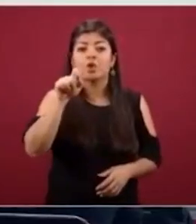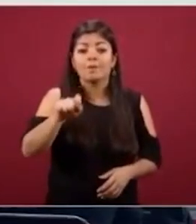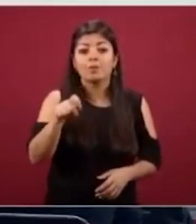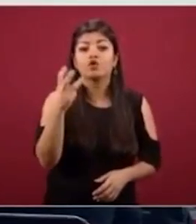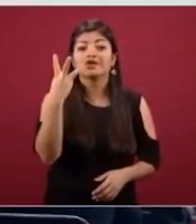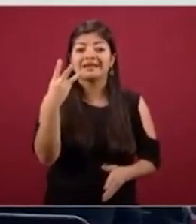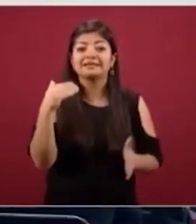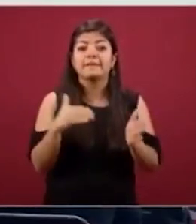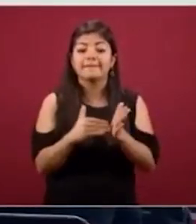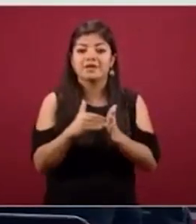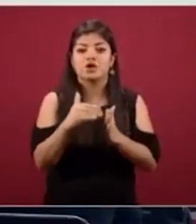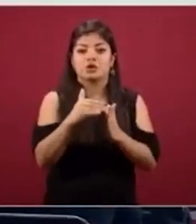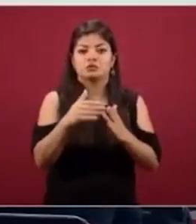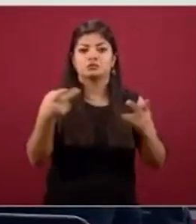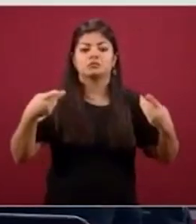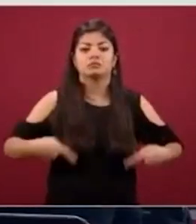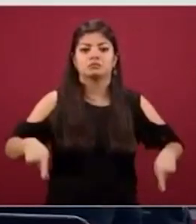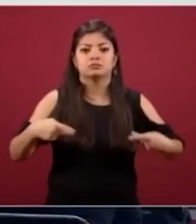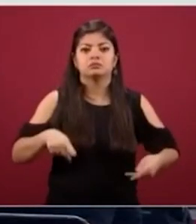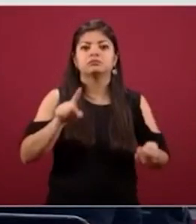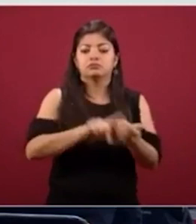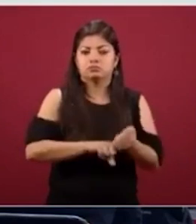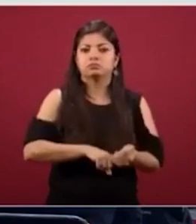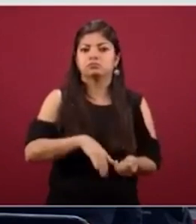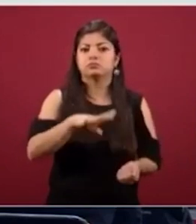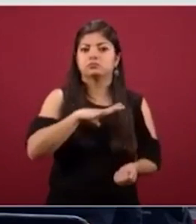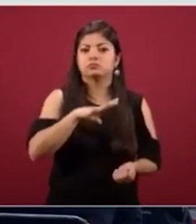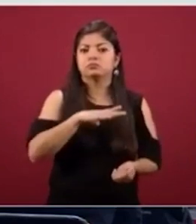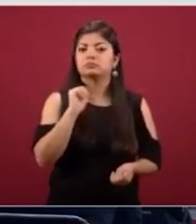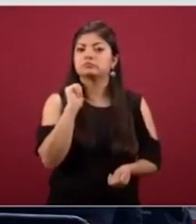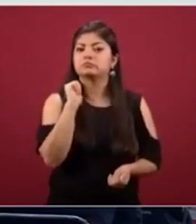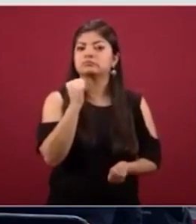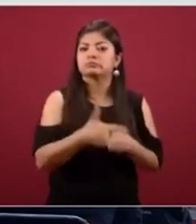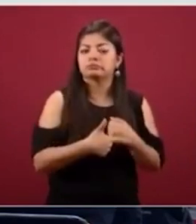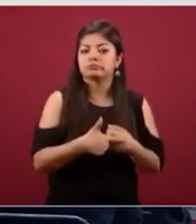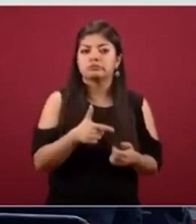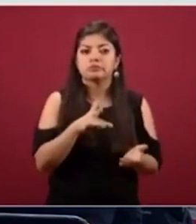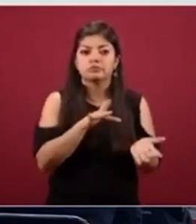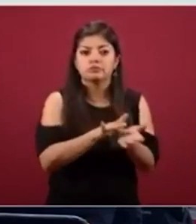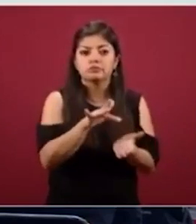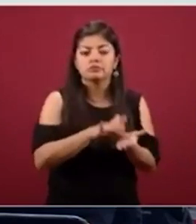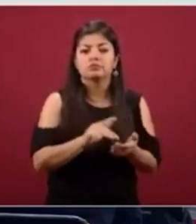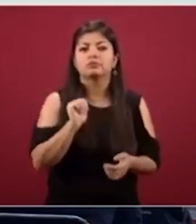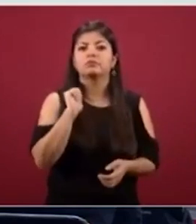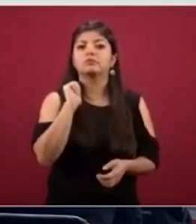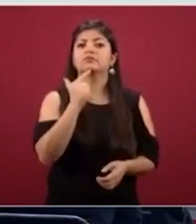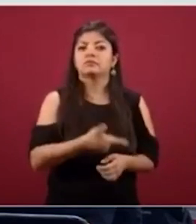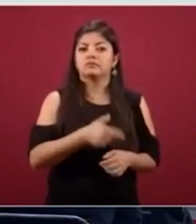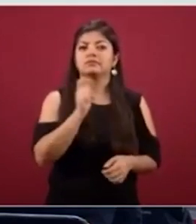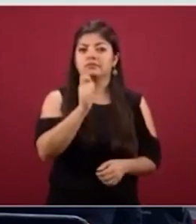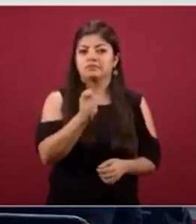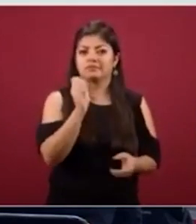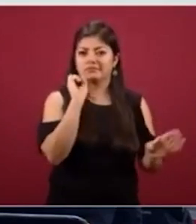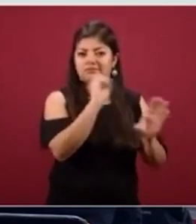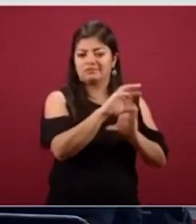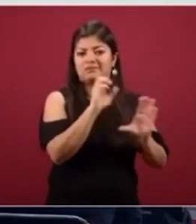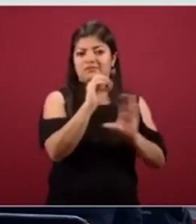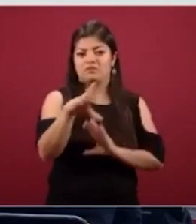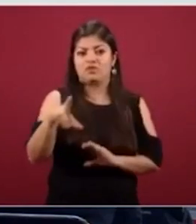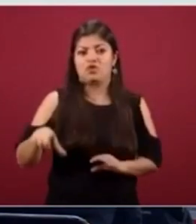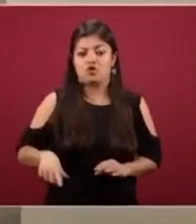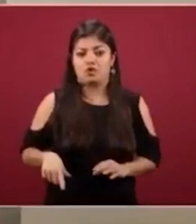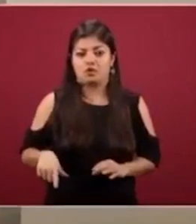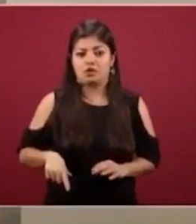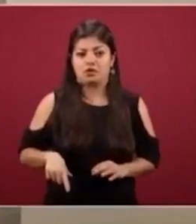de personas que reciben algún tipo de apoyo, algún tipo de transferencia de parte del gobierno. Y